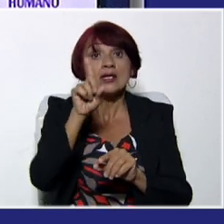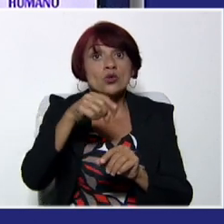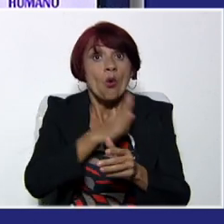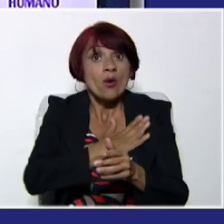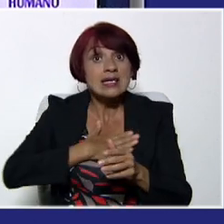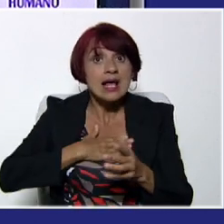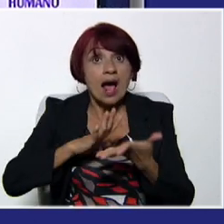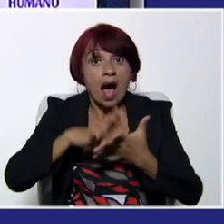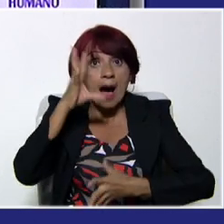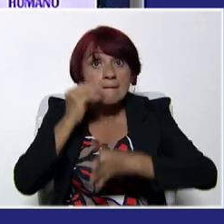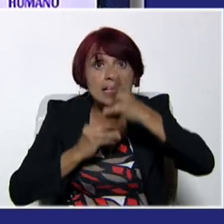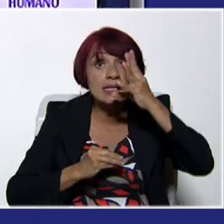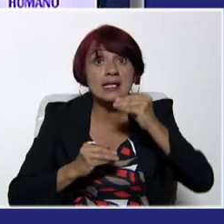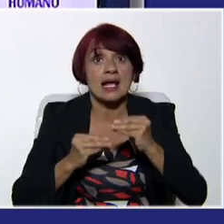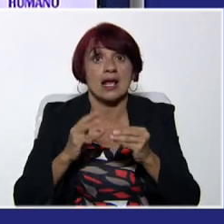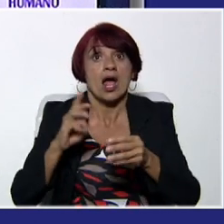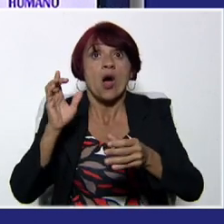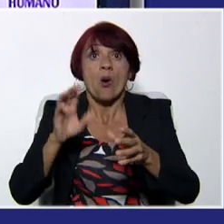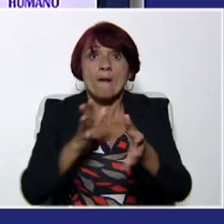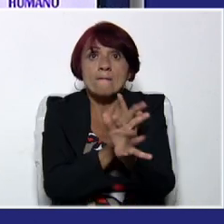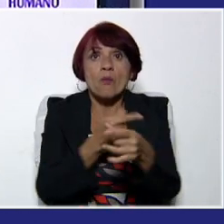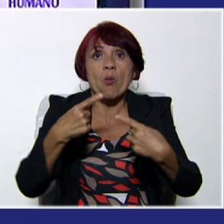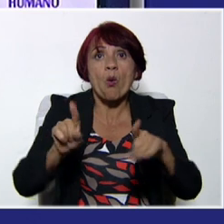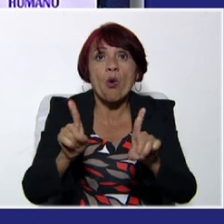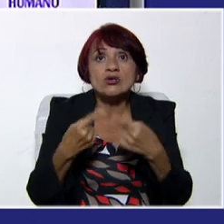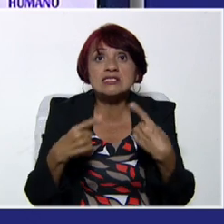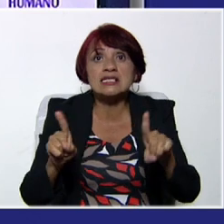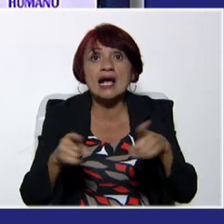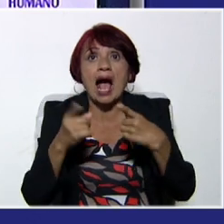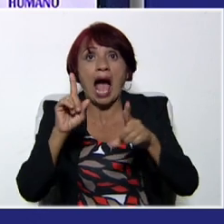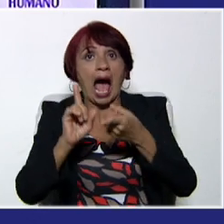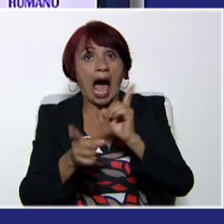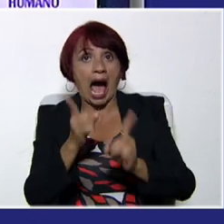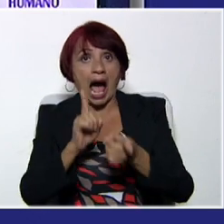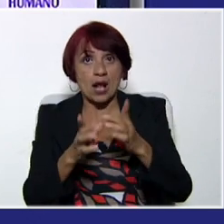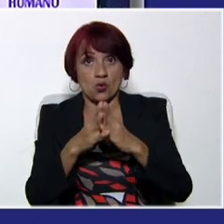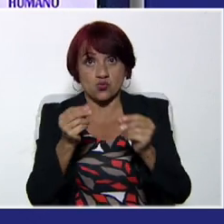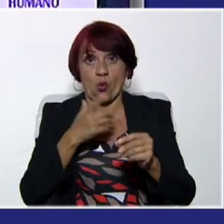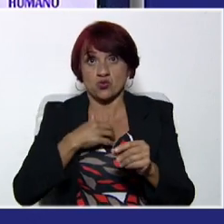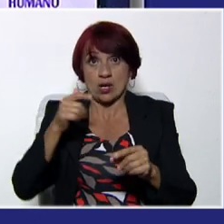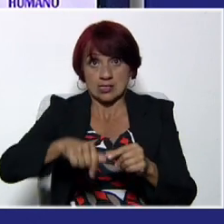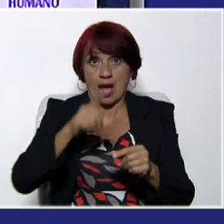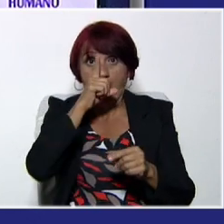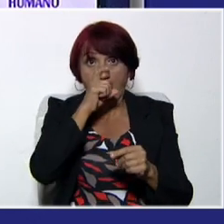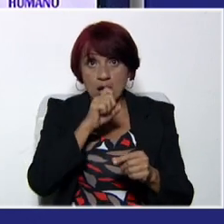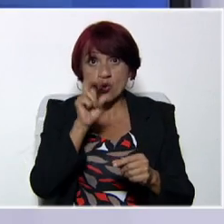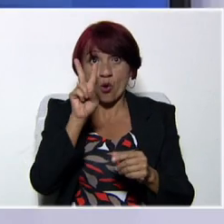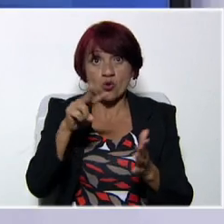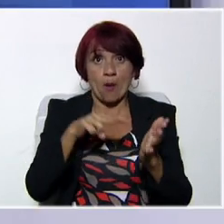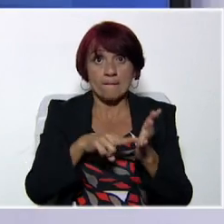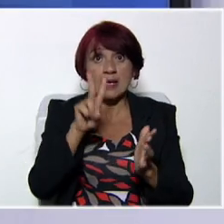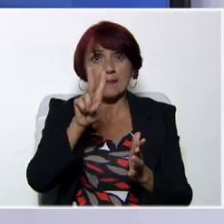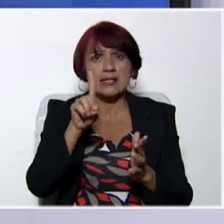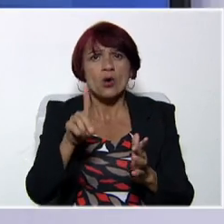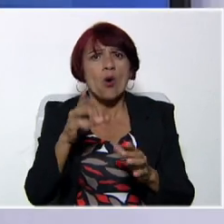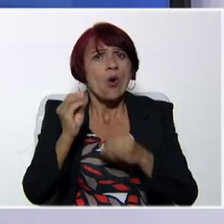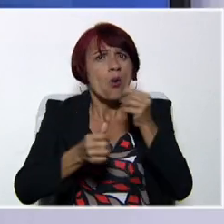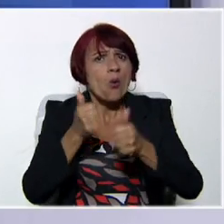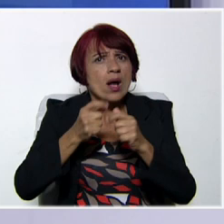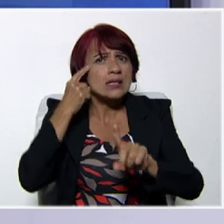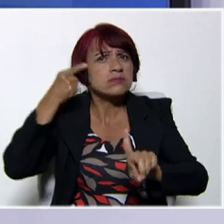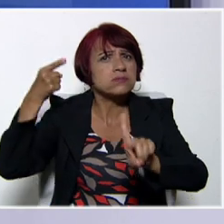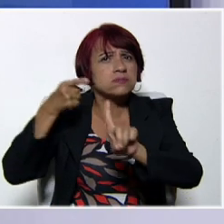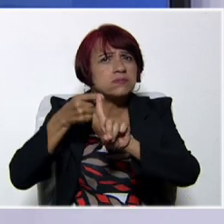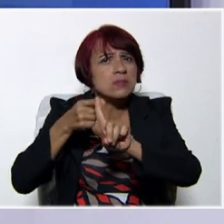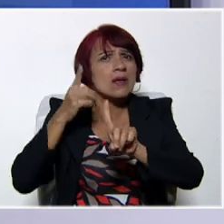tocar un instrumento, tienes que concentrarte en lograr esa meta. Eso lo tocamos en el primer programa de este año 2021. ¿Cuáles eran mis metas para